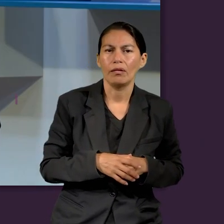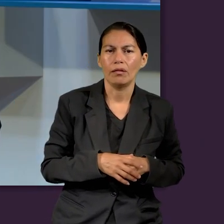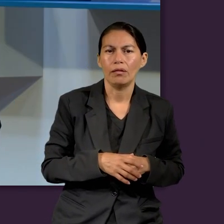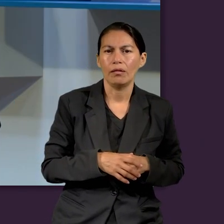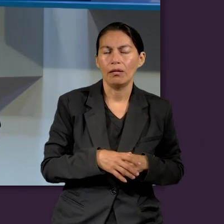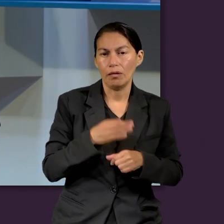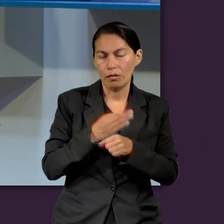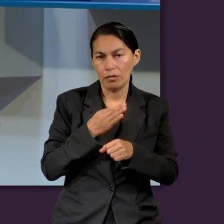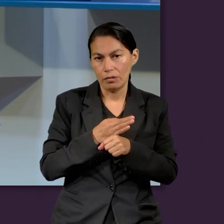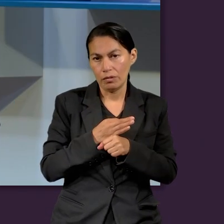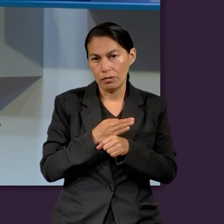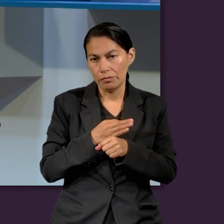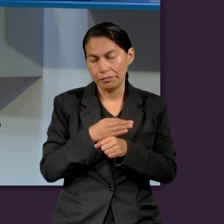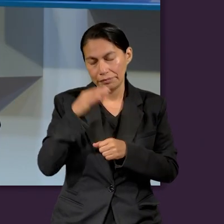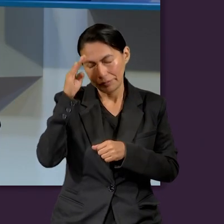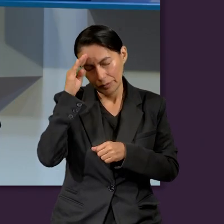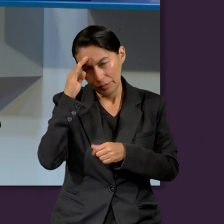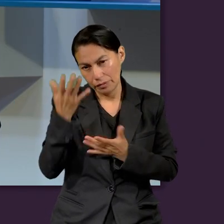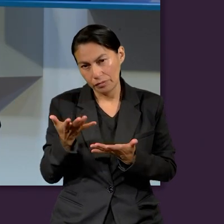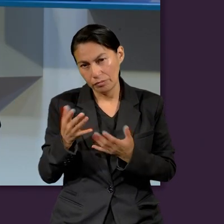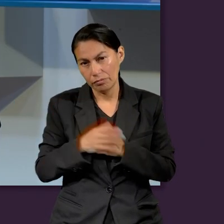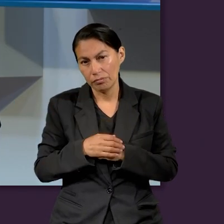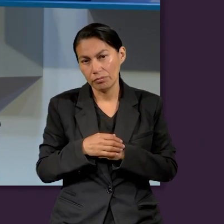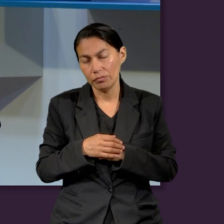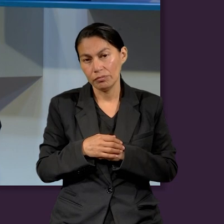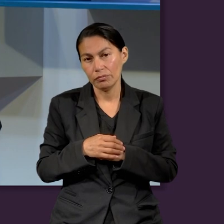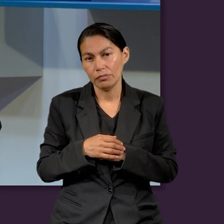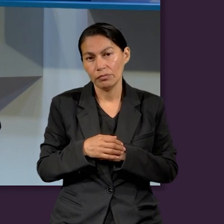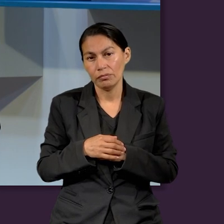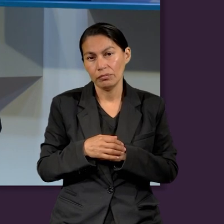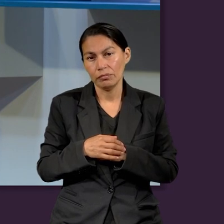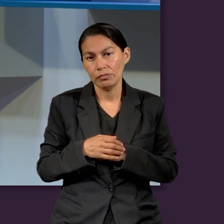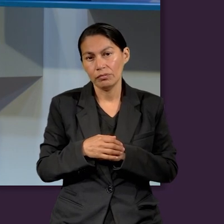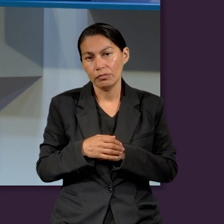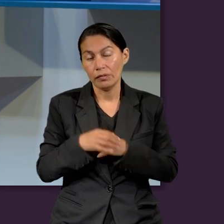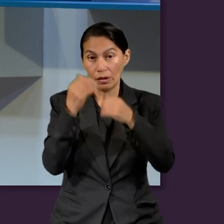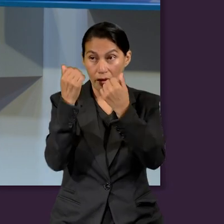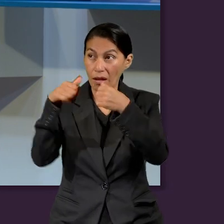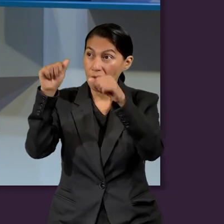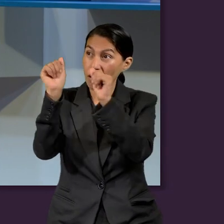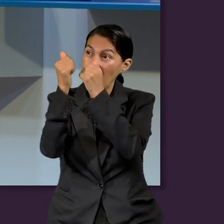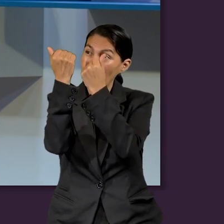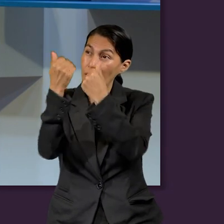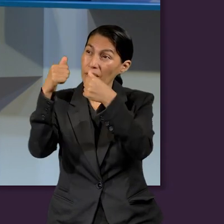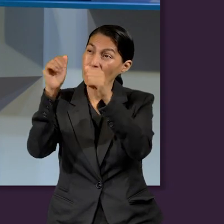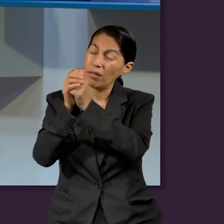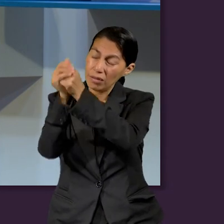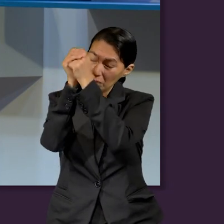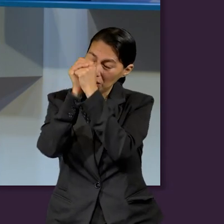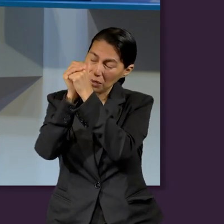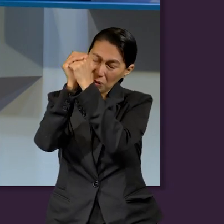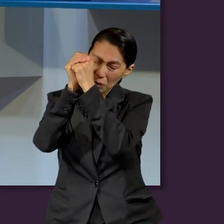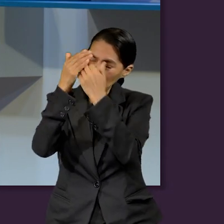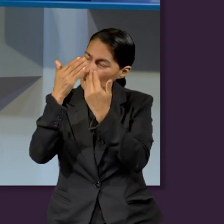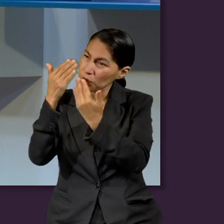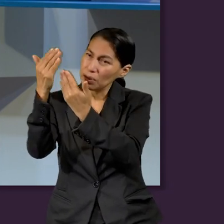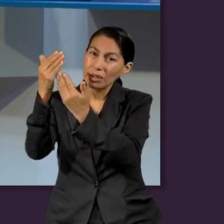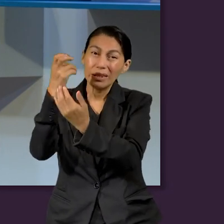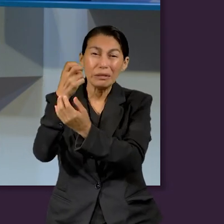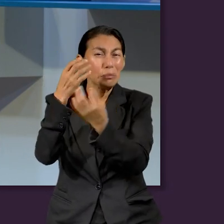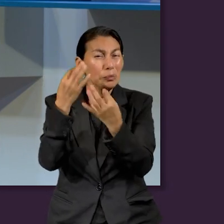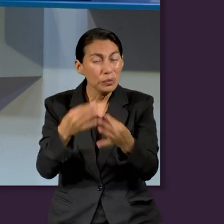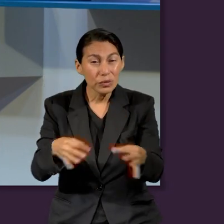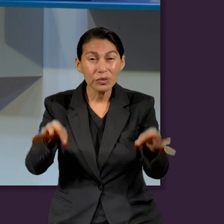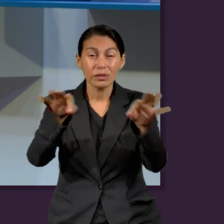difíciles. Y creo yo que, recordando también este asunto que estamos comentando aquí,